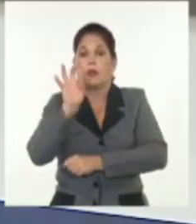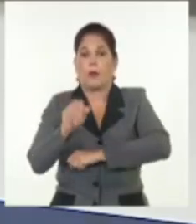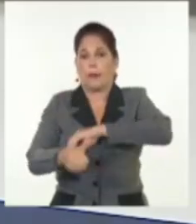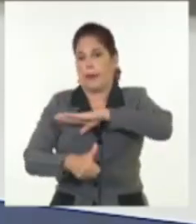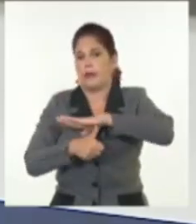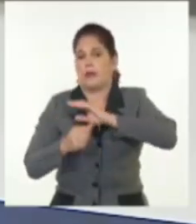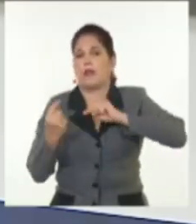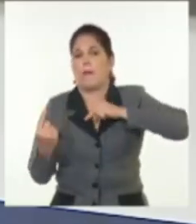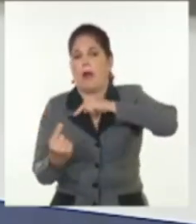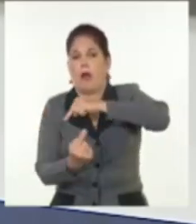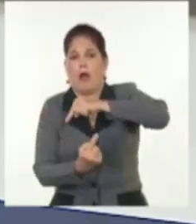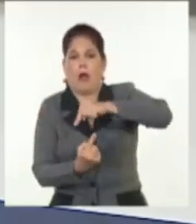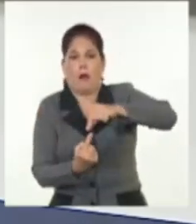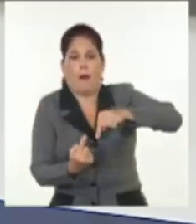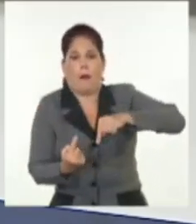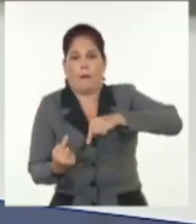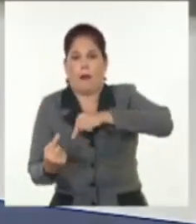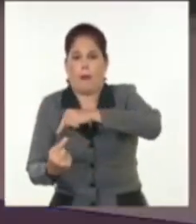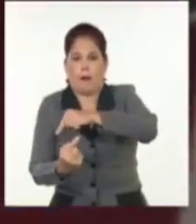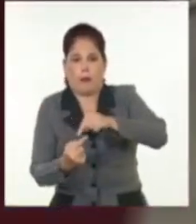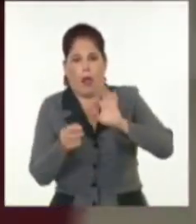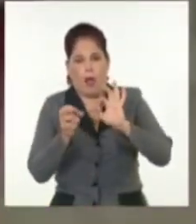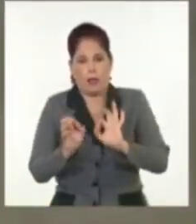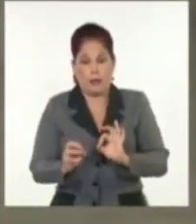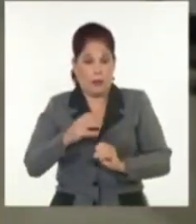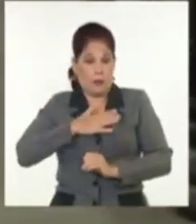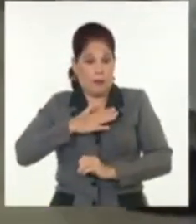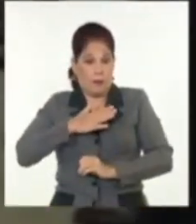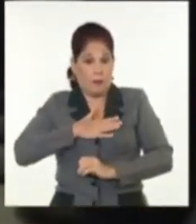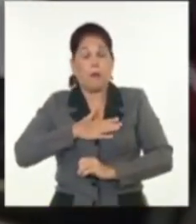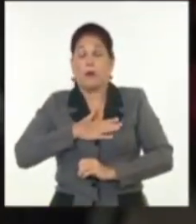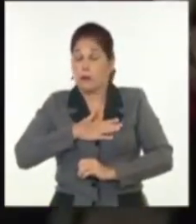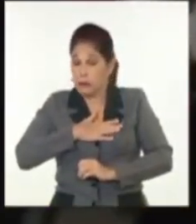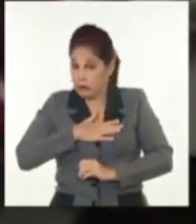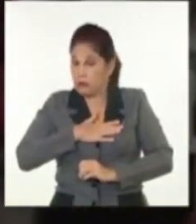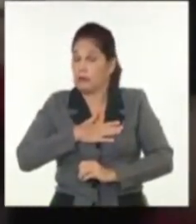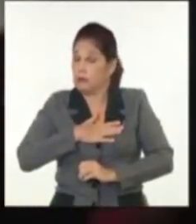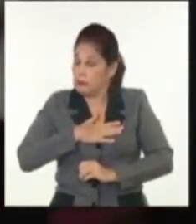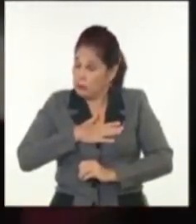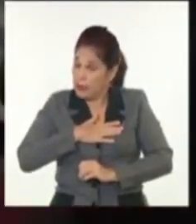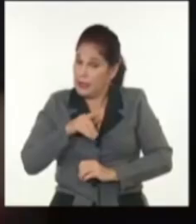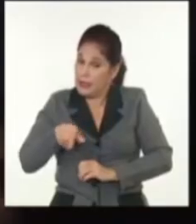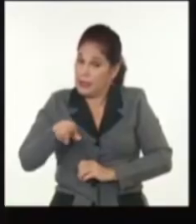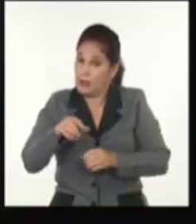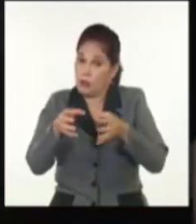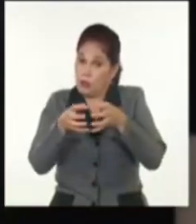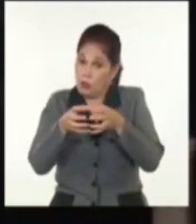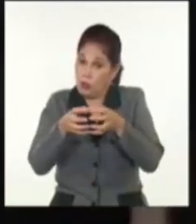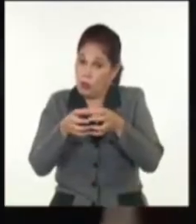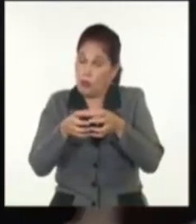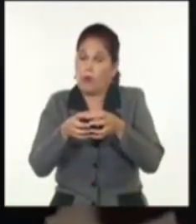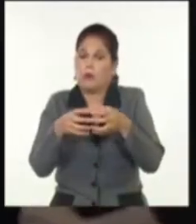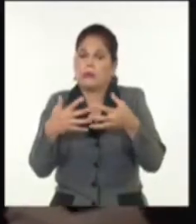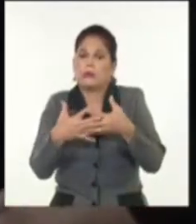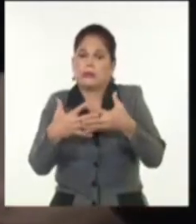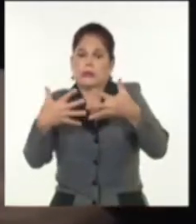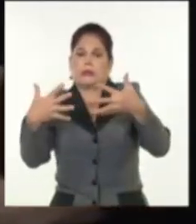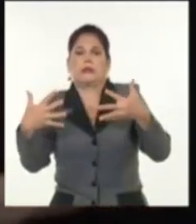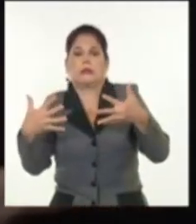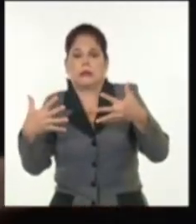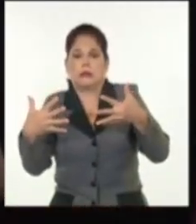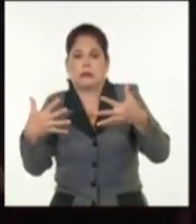rotativo que lo caracteriza. La entidad ha mostrado grandes fracturas. De hecho, el mandatario saliente, Edgar Leblanc Fields,